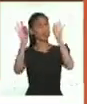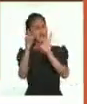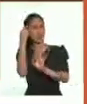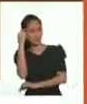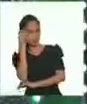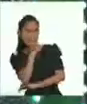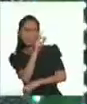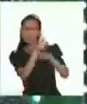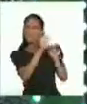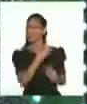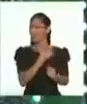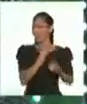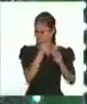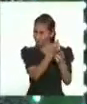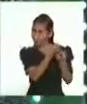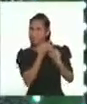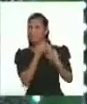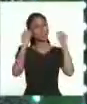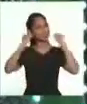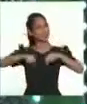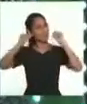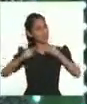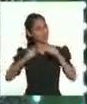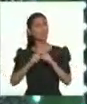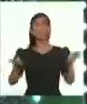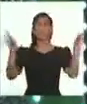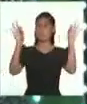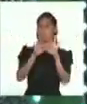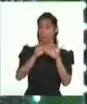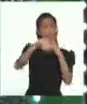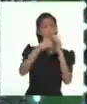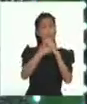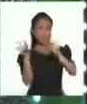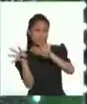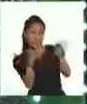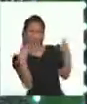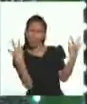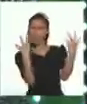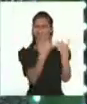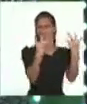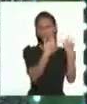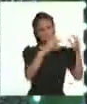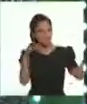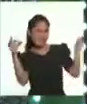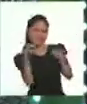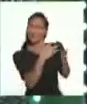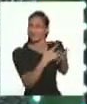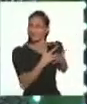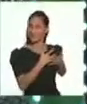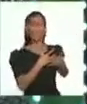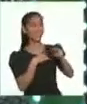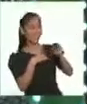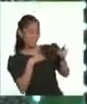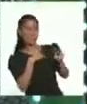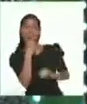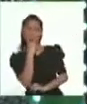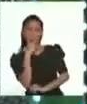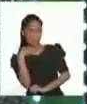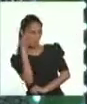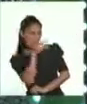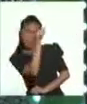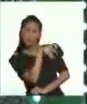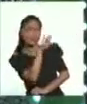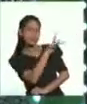las otras personas. Muy bien María. Es una actitud muy empática la que estás proponiendo. Como ya hemos conversado, la empatía es la capacidad de